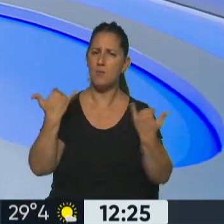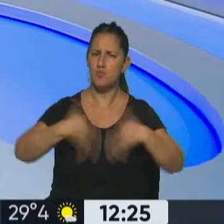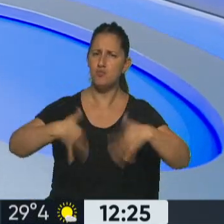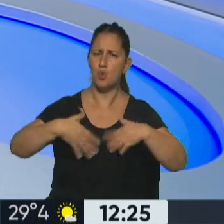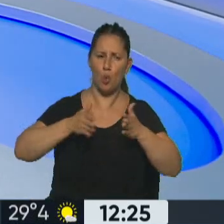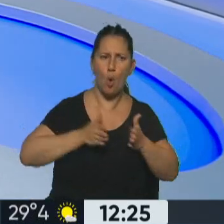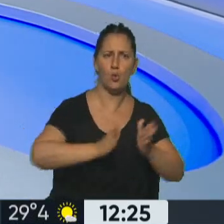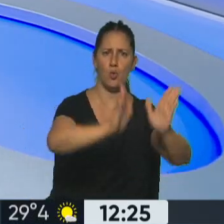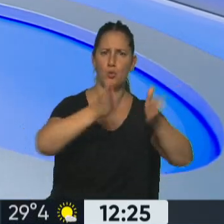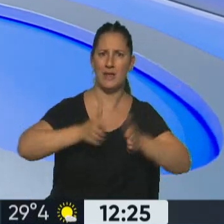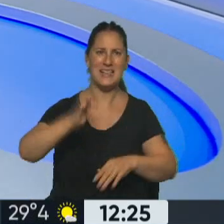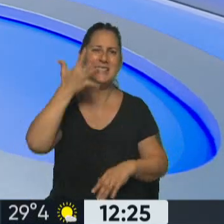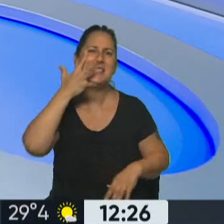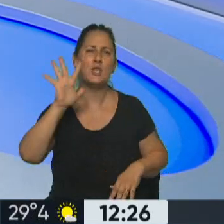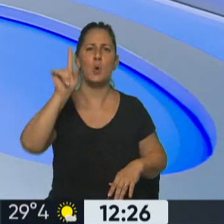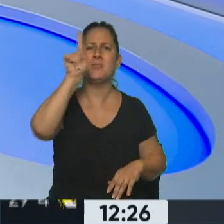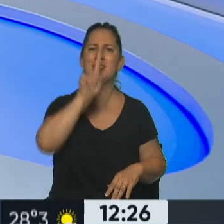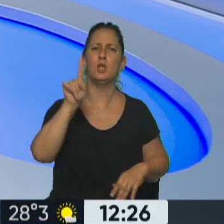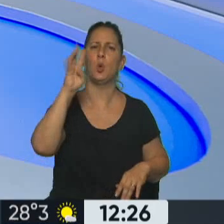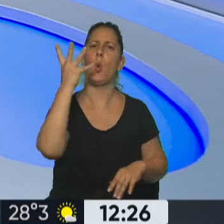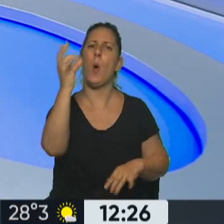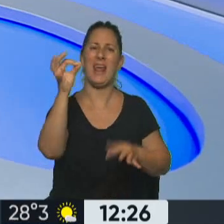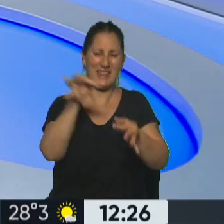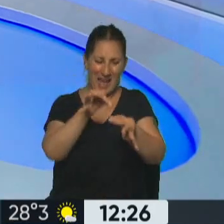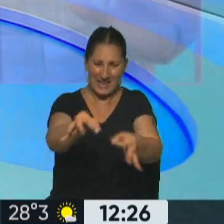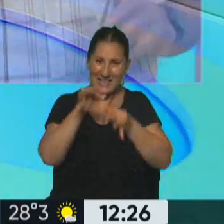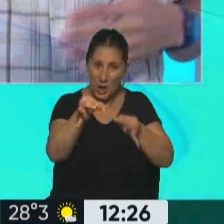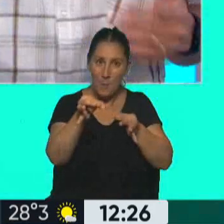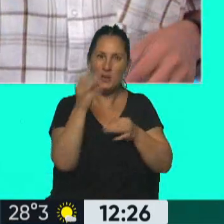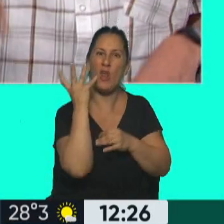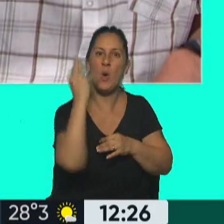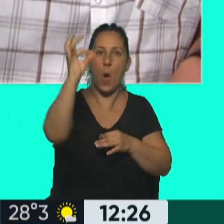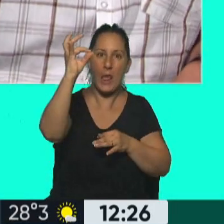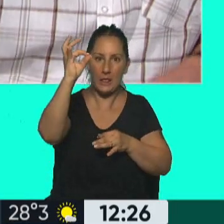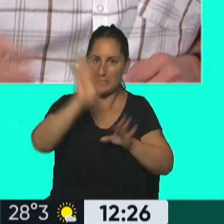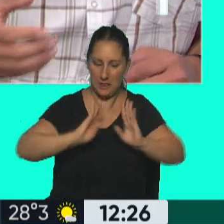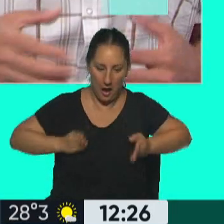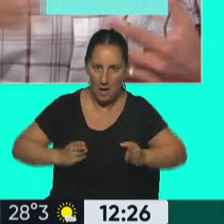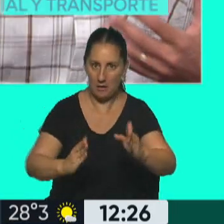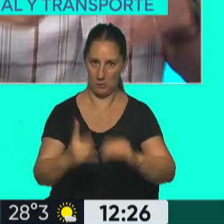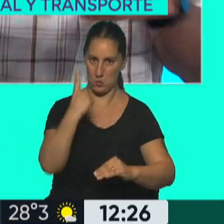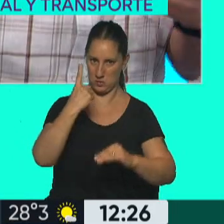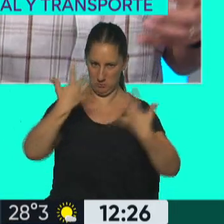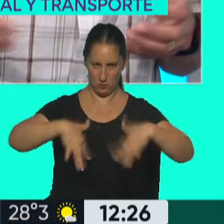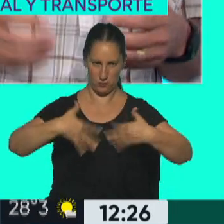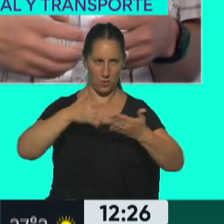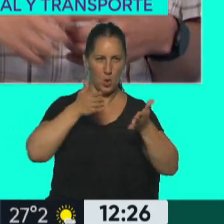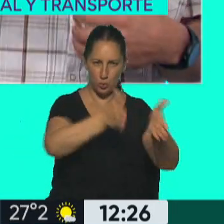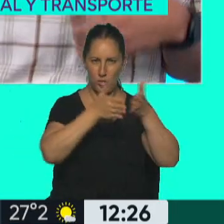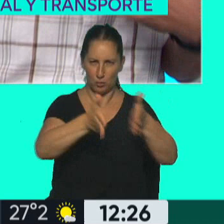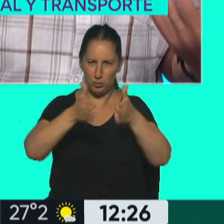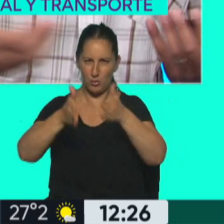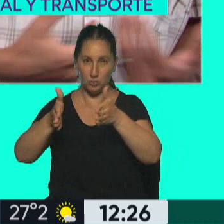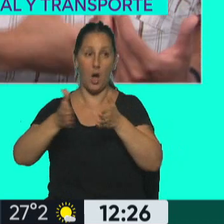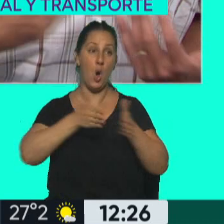cantidad de ruta, tenemos 5.140 kilómetros de ruta 40, nada más. Para poner un ejemplo, y en esa tipología te vas a encontrar con